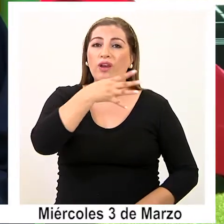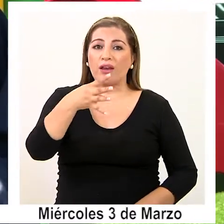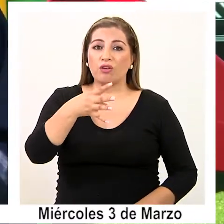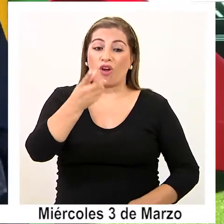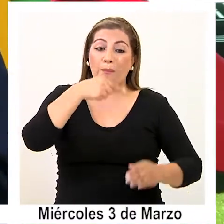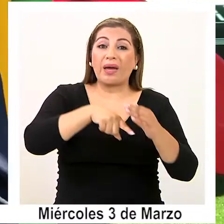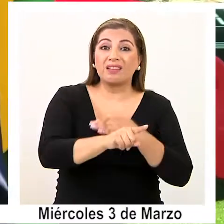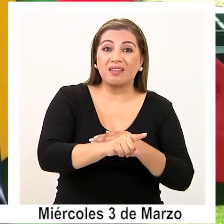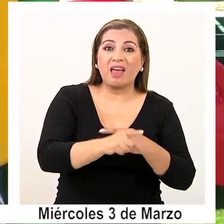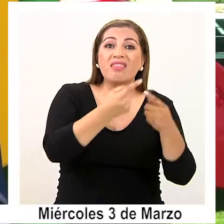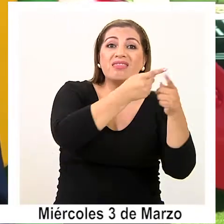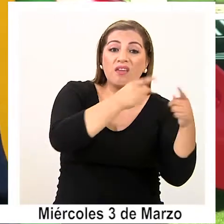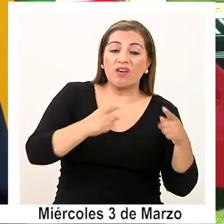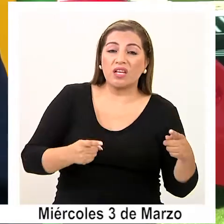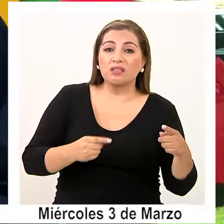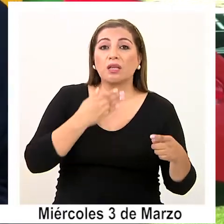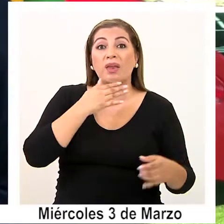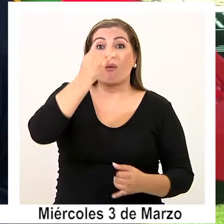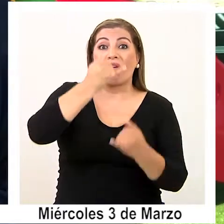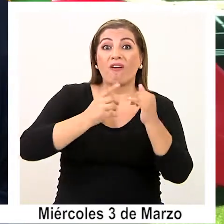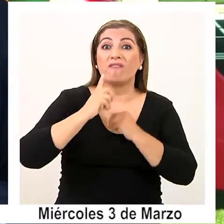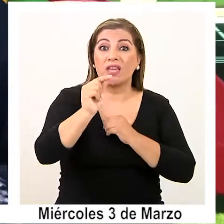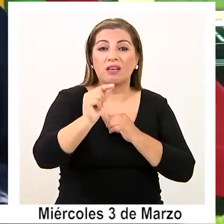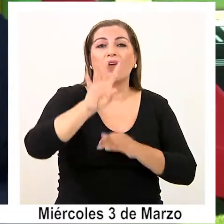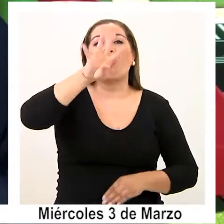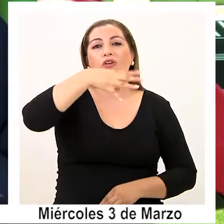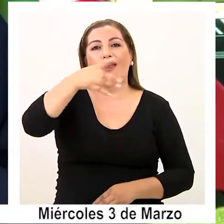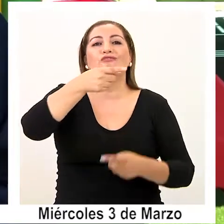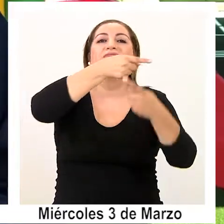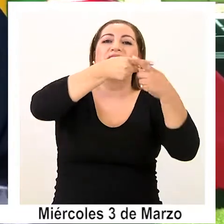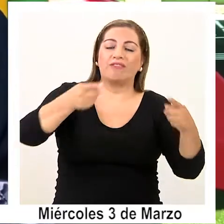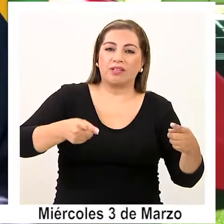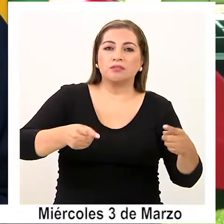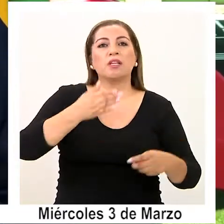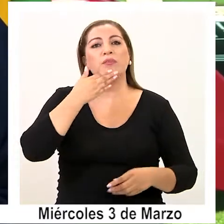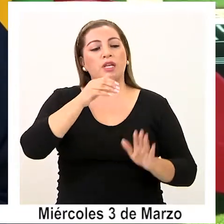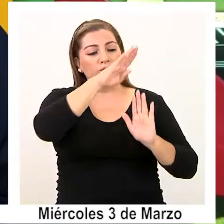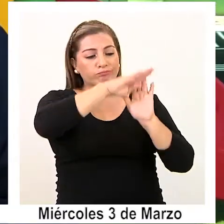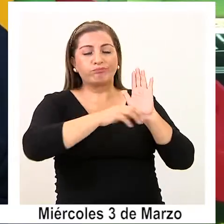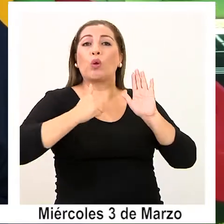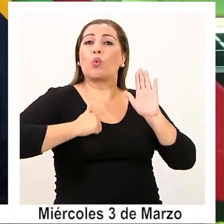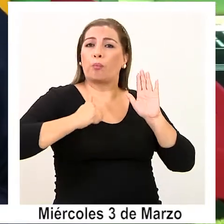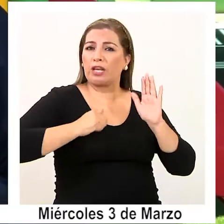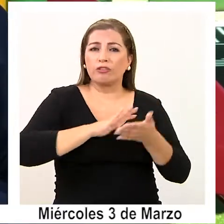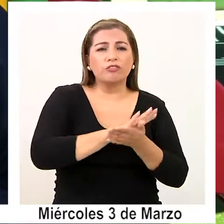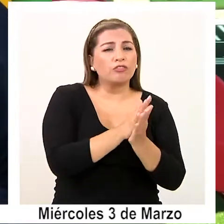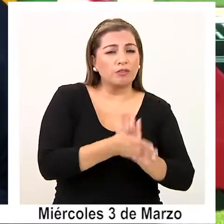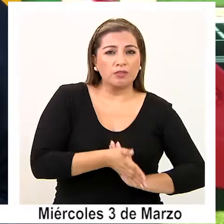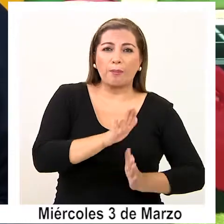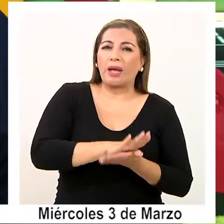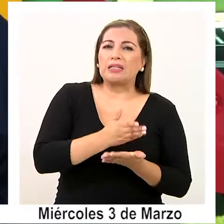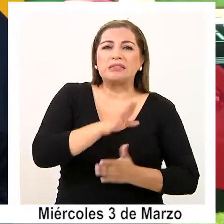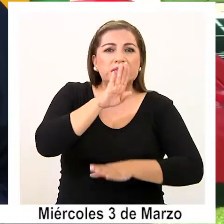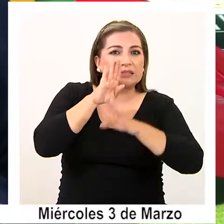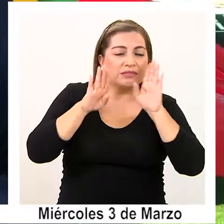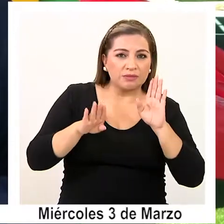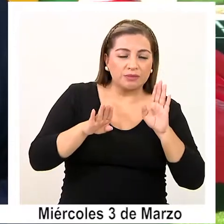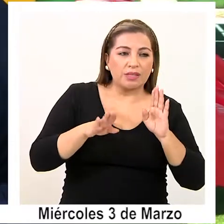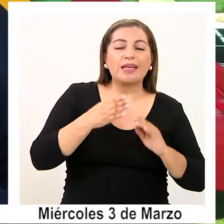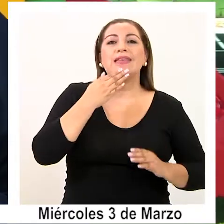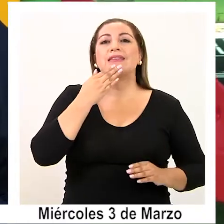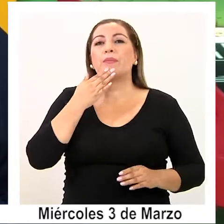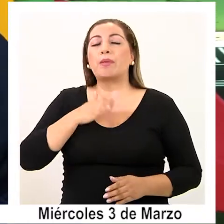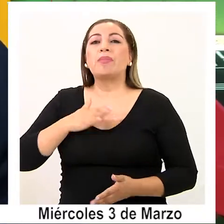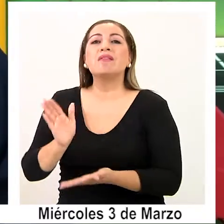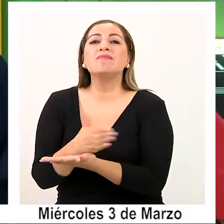diferidos para no tener atachamientos fuera de los ingresos, además de cumplir con los protocolos de acceso. Y no vamos a dejar nuestro plan